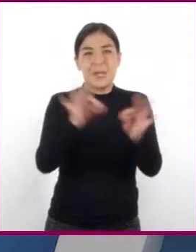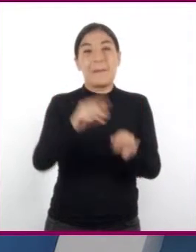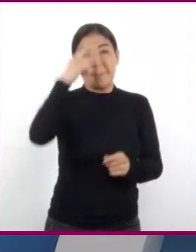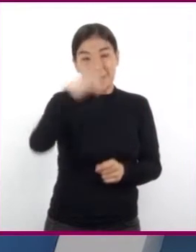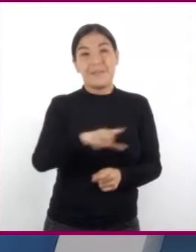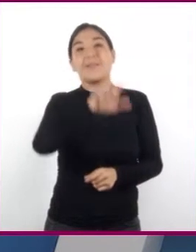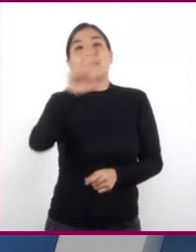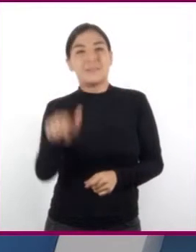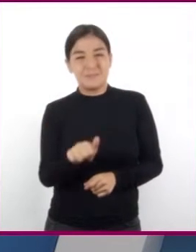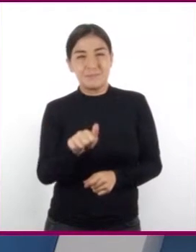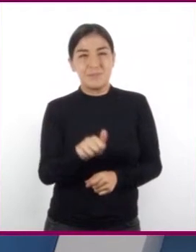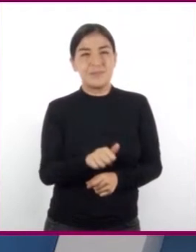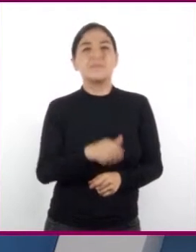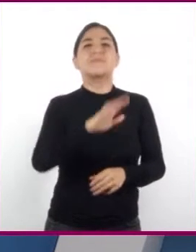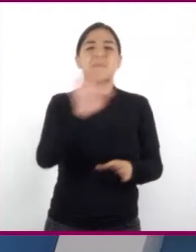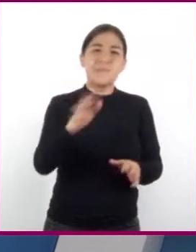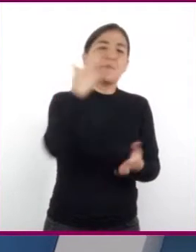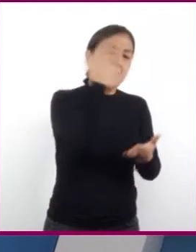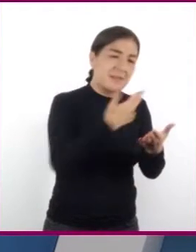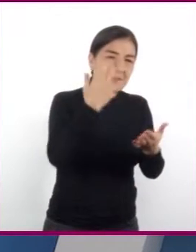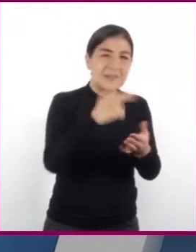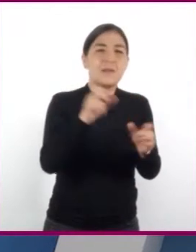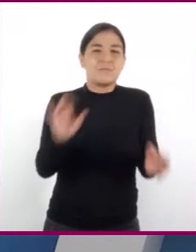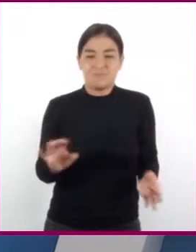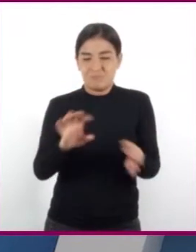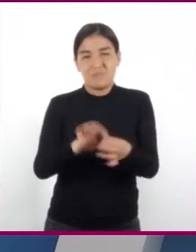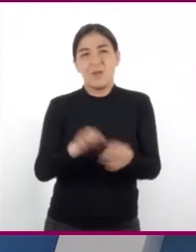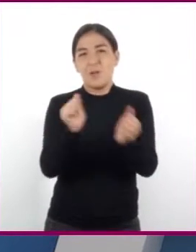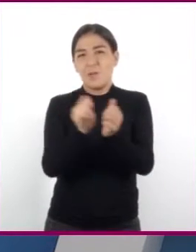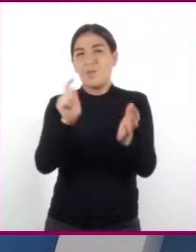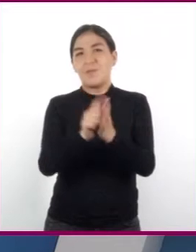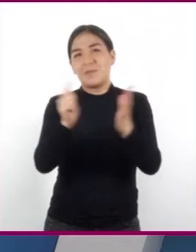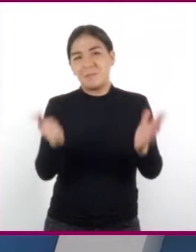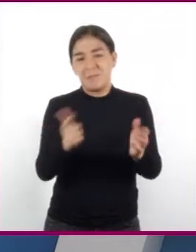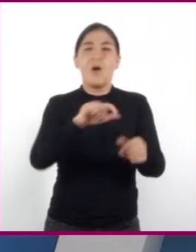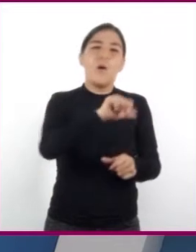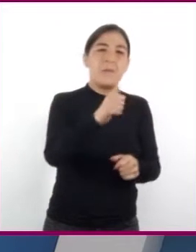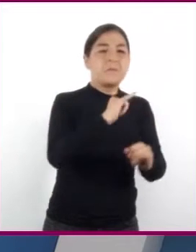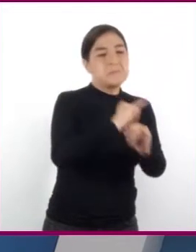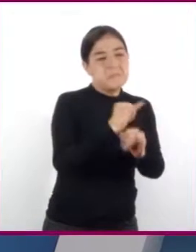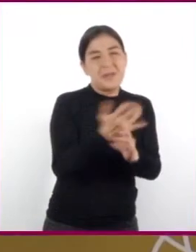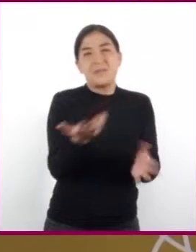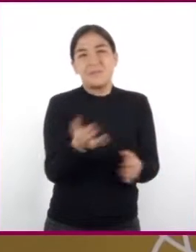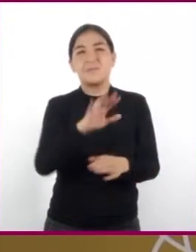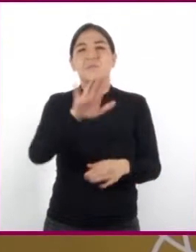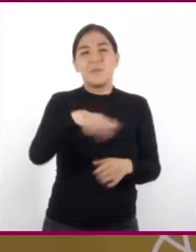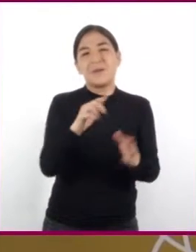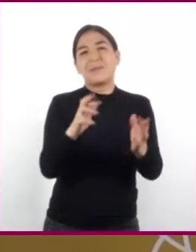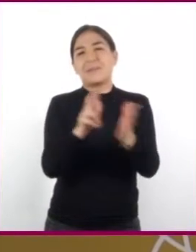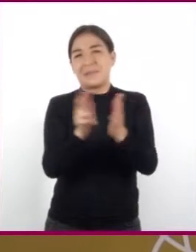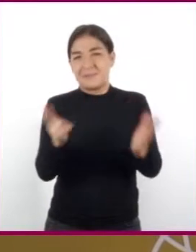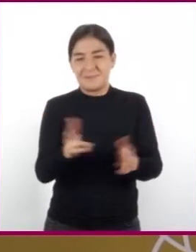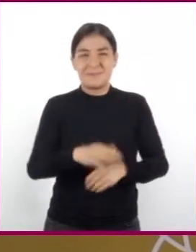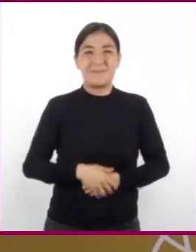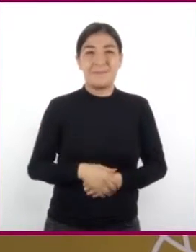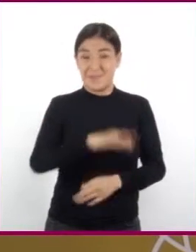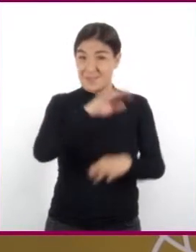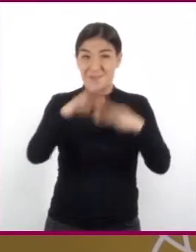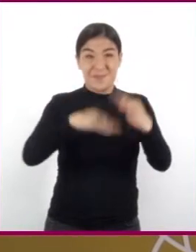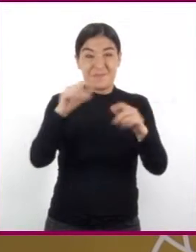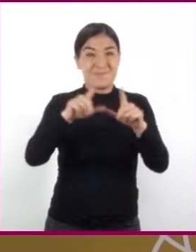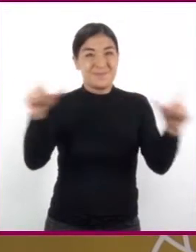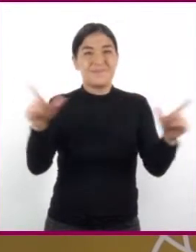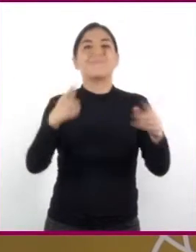que posteriormente la revisen en su libro de texto o fuentes de información confiables. ¿Todos listos?